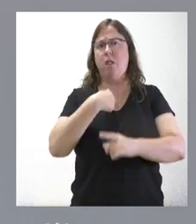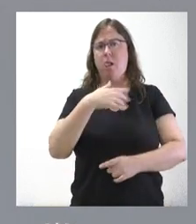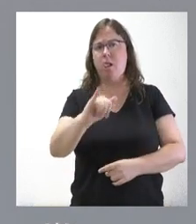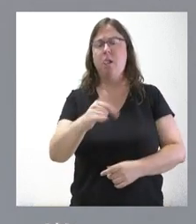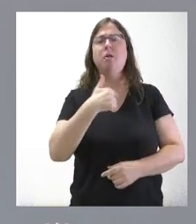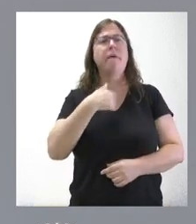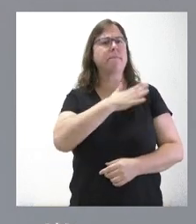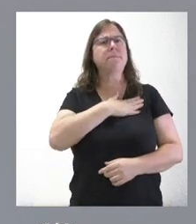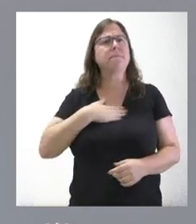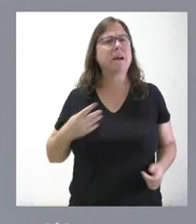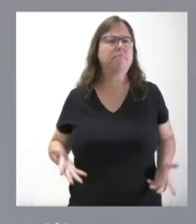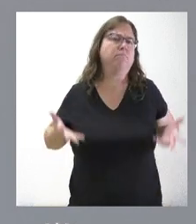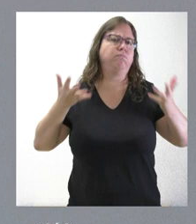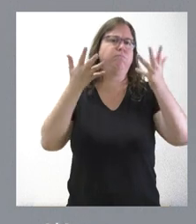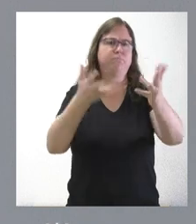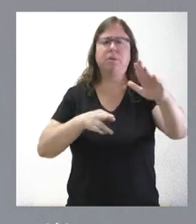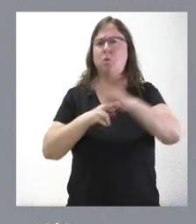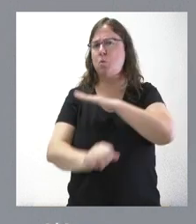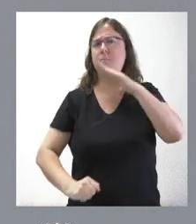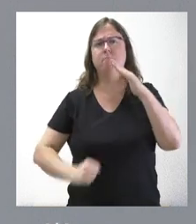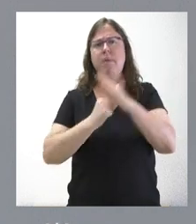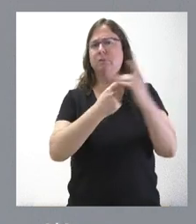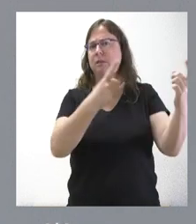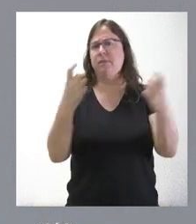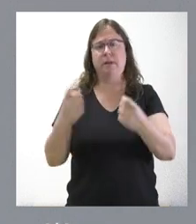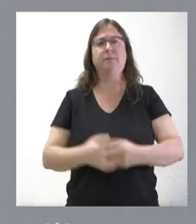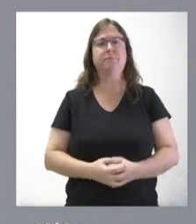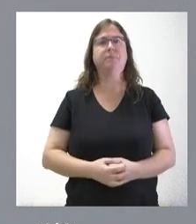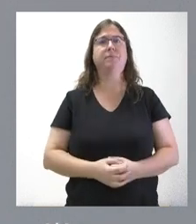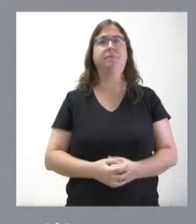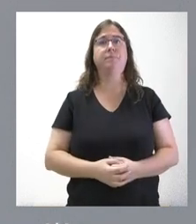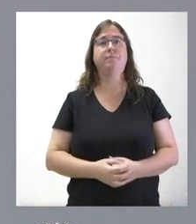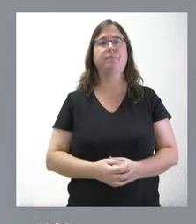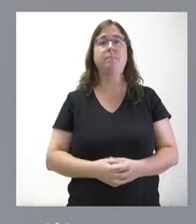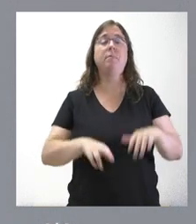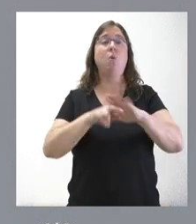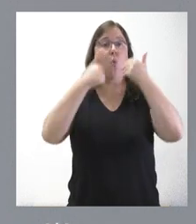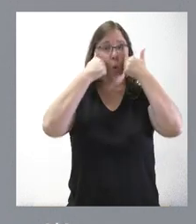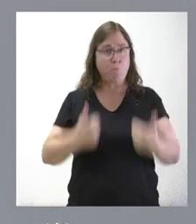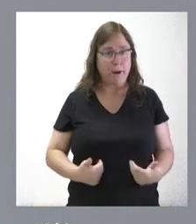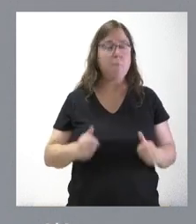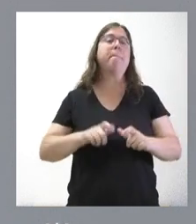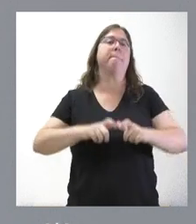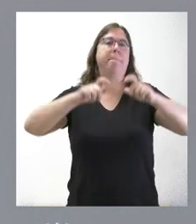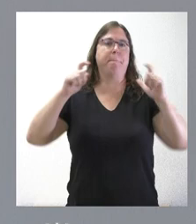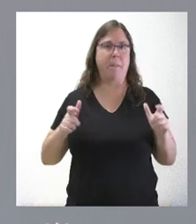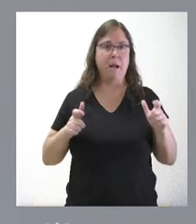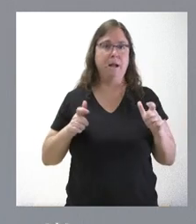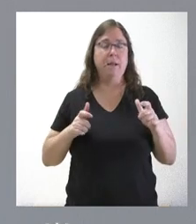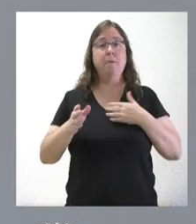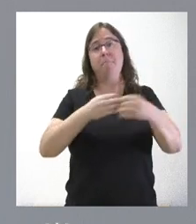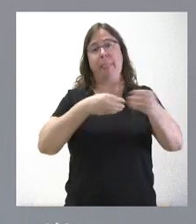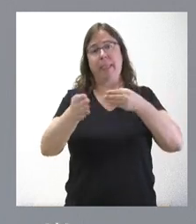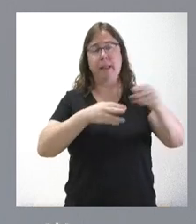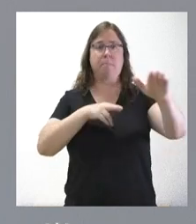decididos a poner todos los medios que sean precisos, con más medios humanos, con más medios materiales